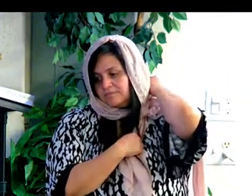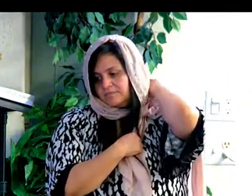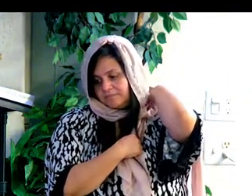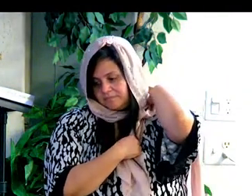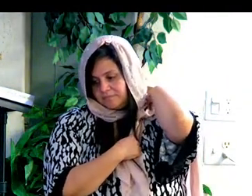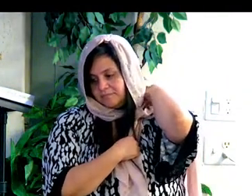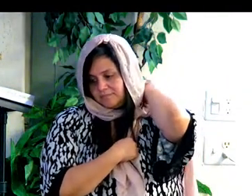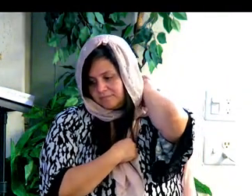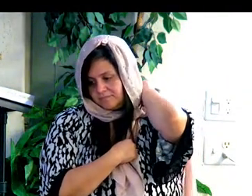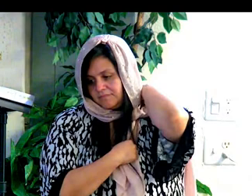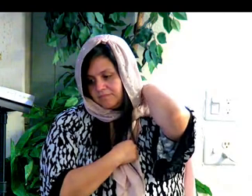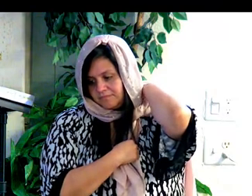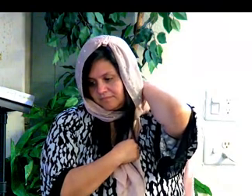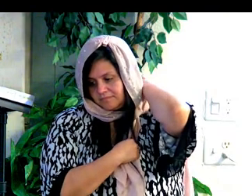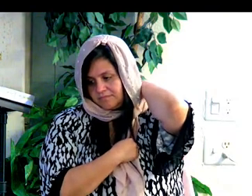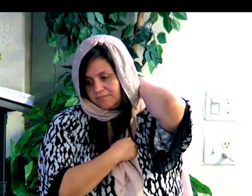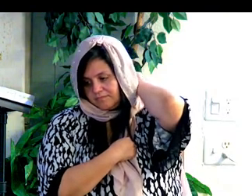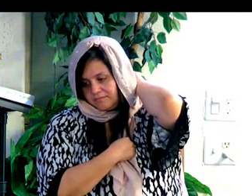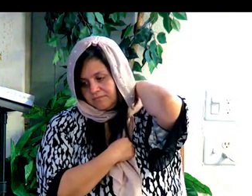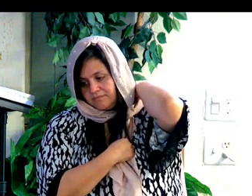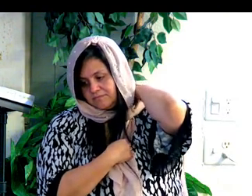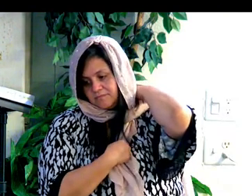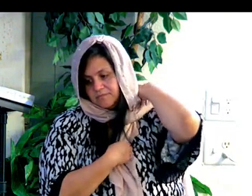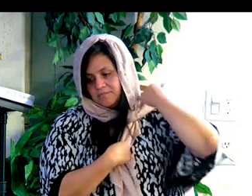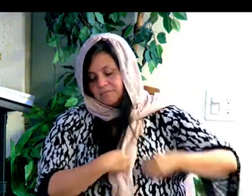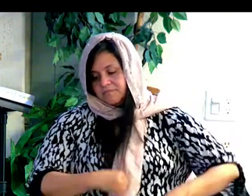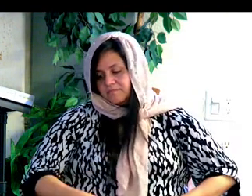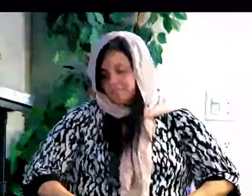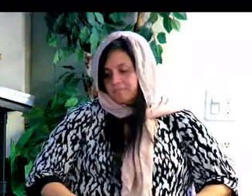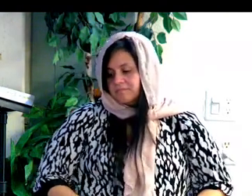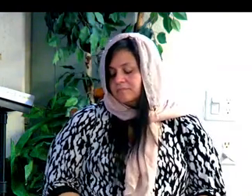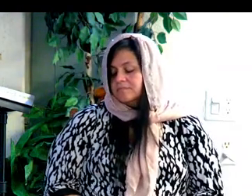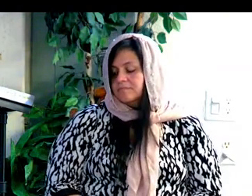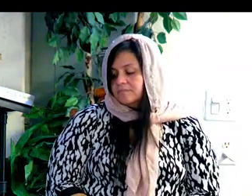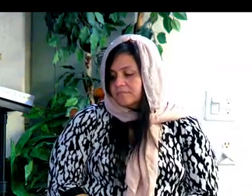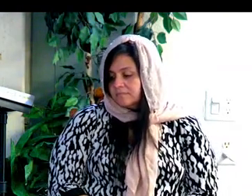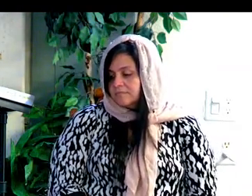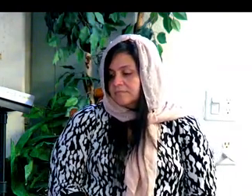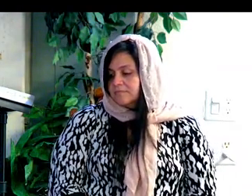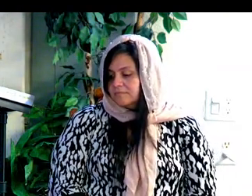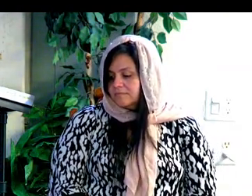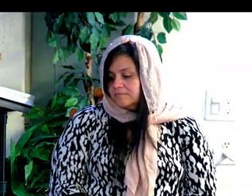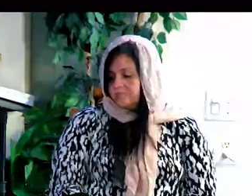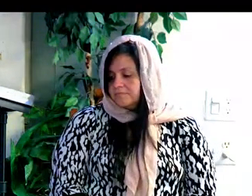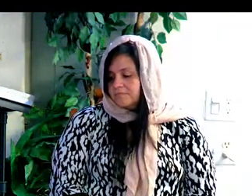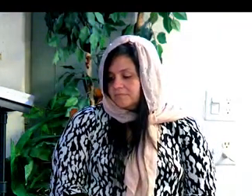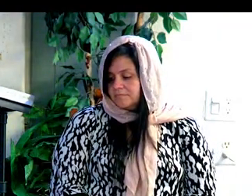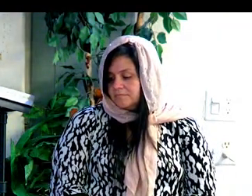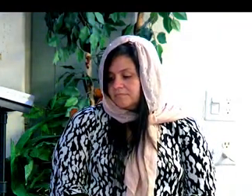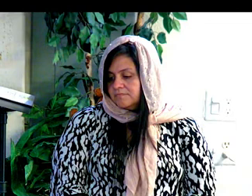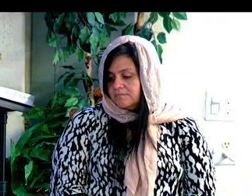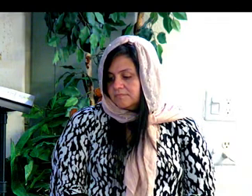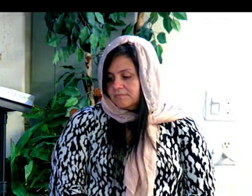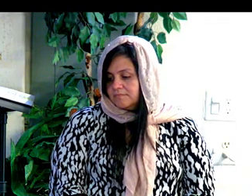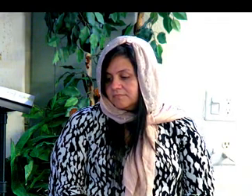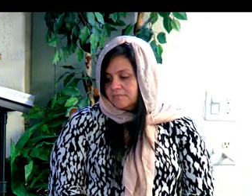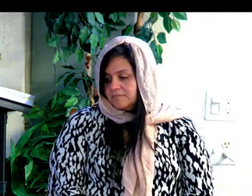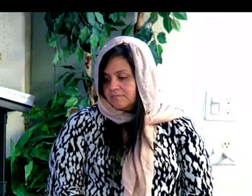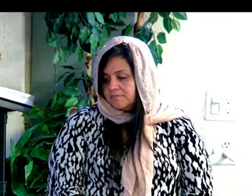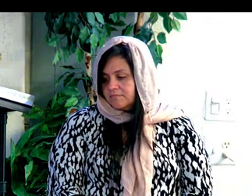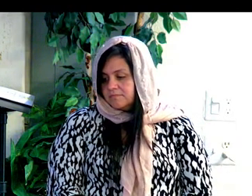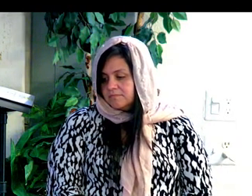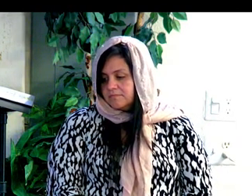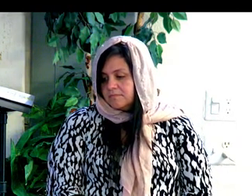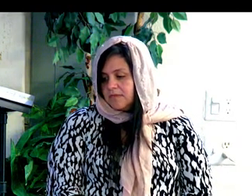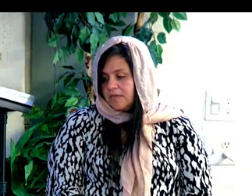pero, aquí dice, en aquellos días estará salvo Judah y Jerusalén morará segura, y este es el nombre con la cual será